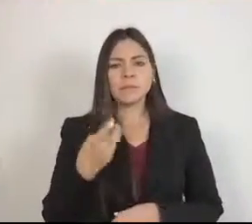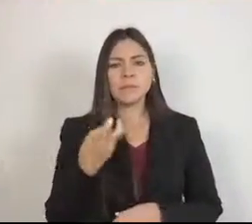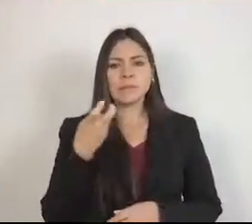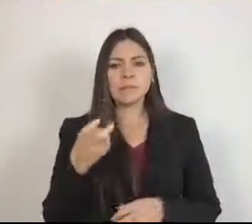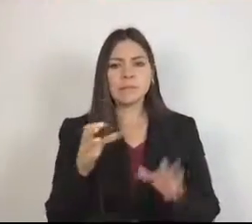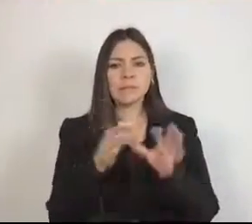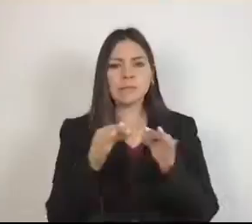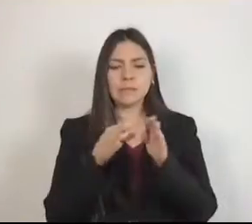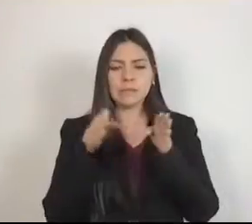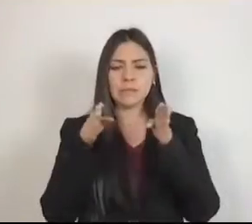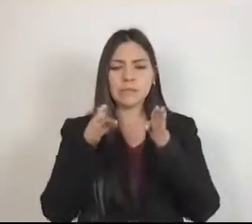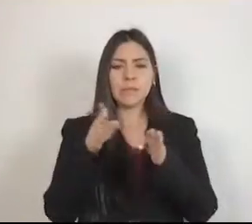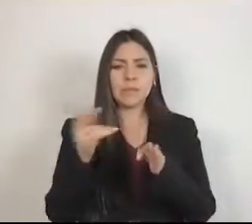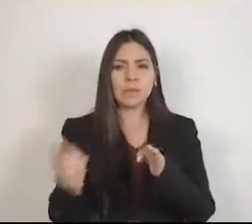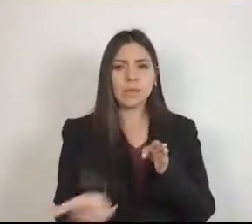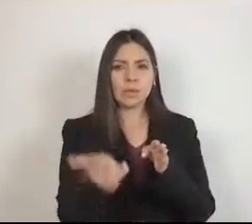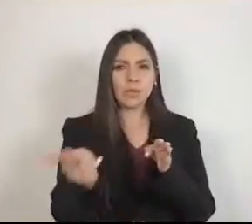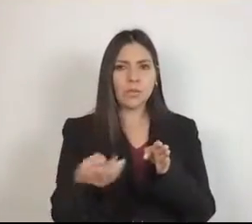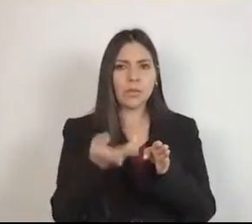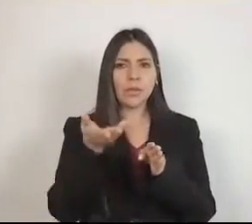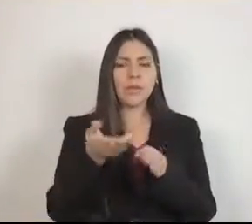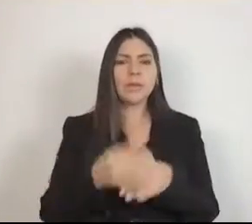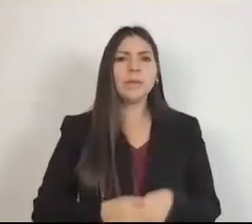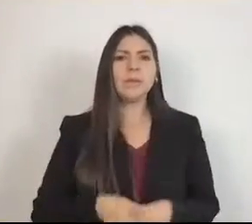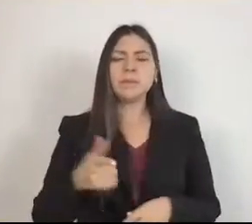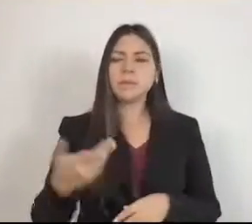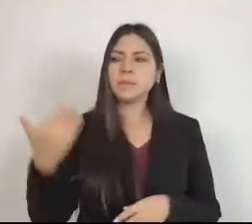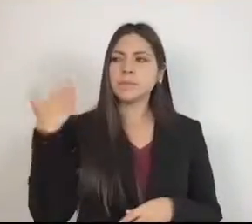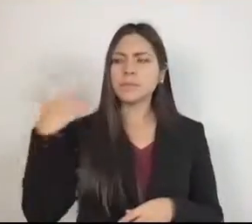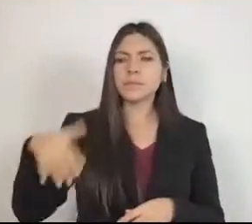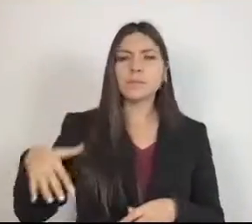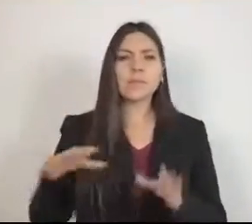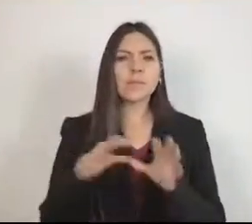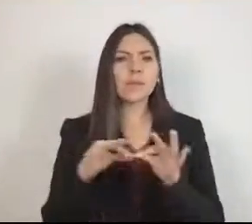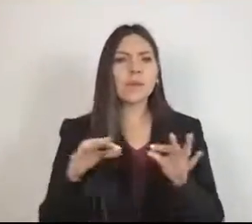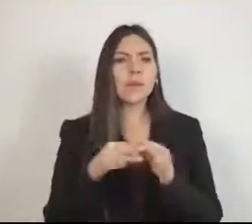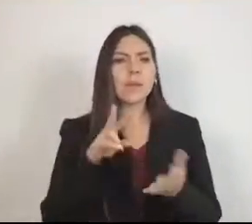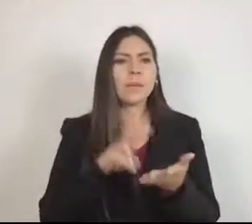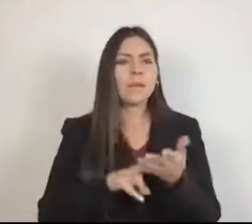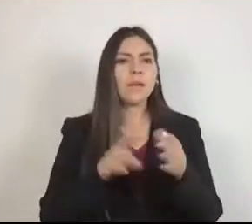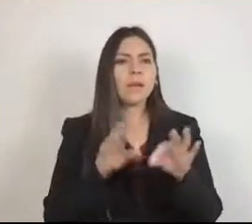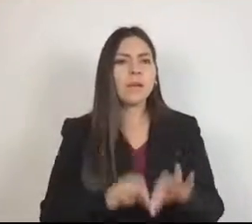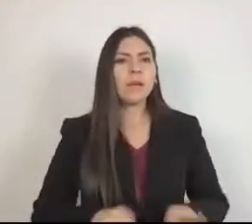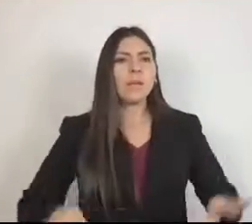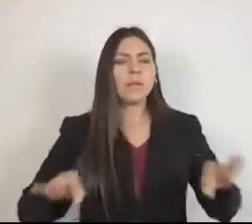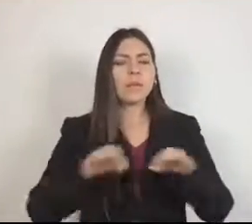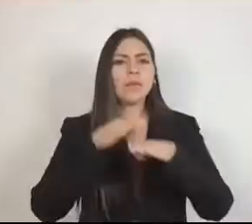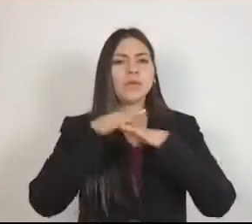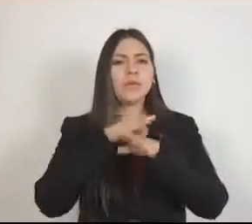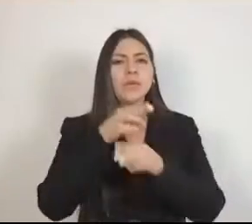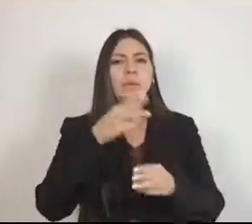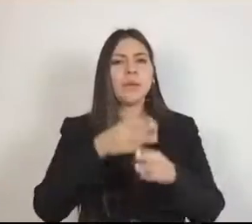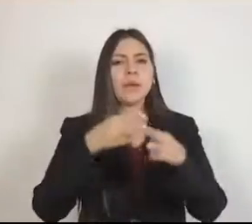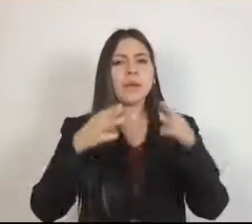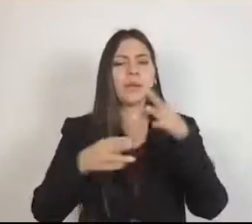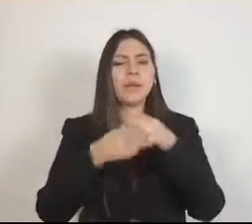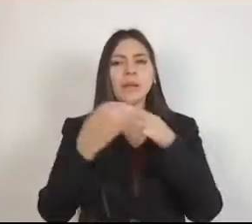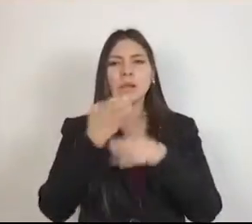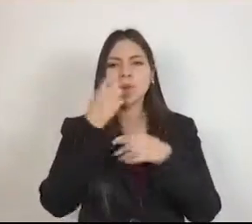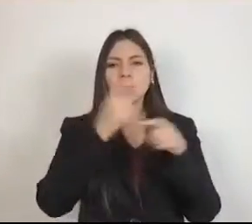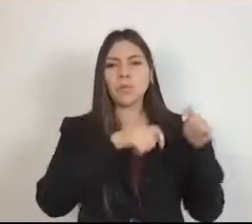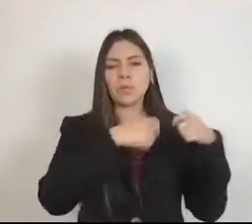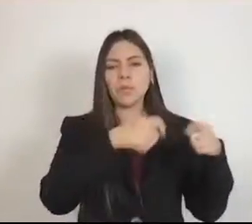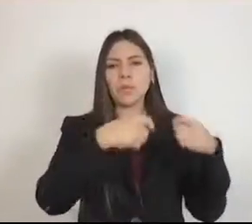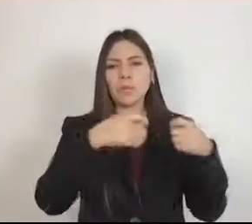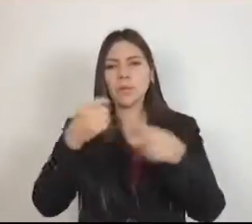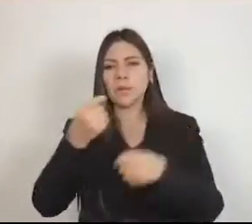Otra pregunta. Nos hablaba de la importancia que ha sido el tema de los útiles escolares para los niños en las escuelas